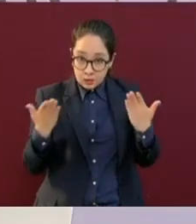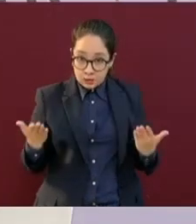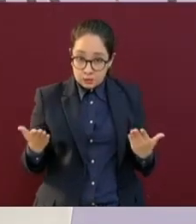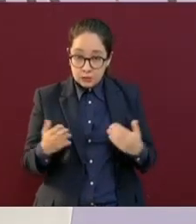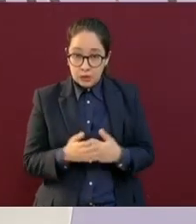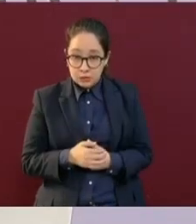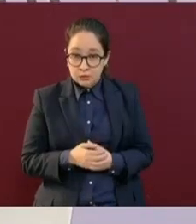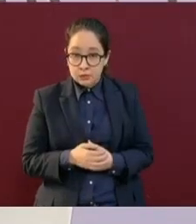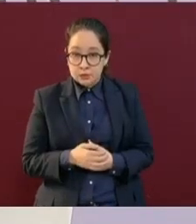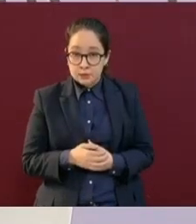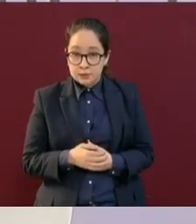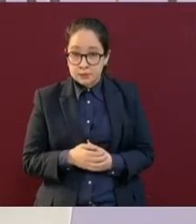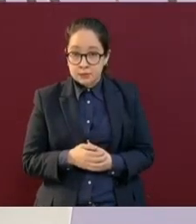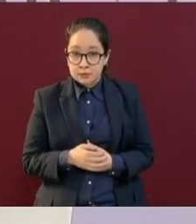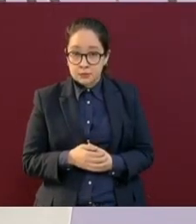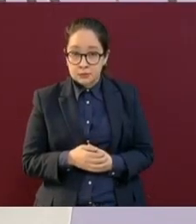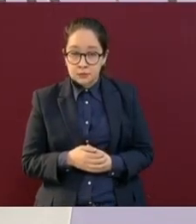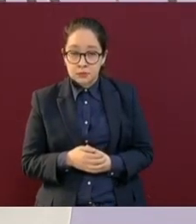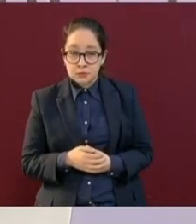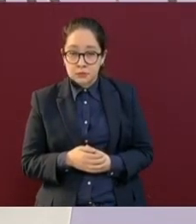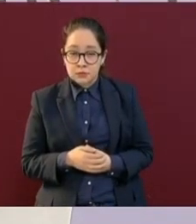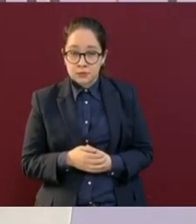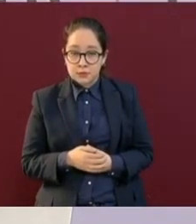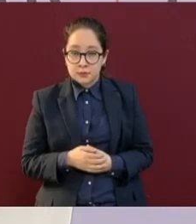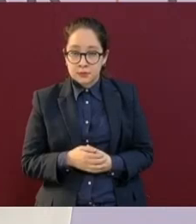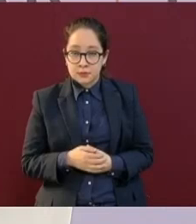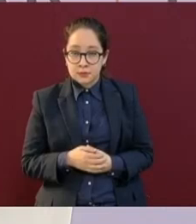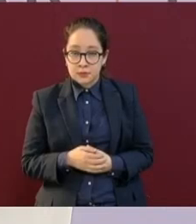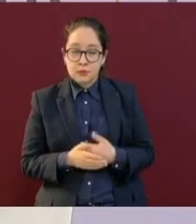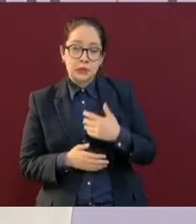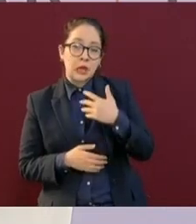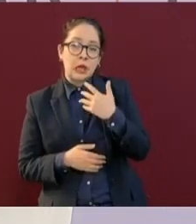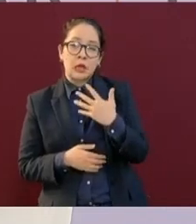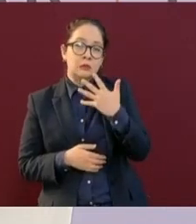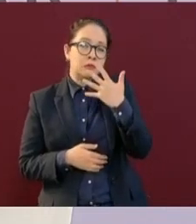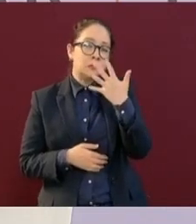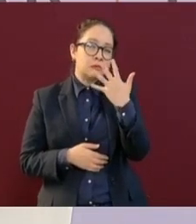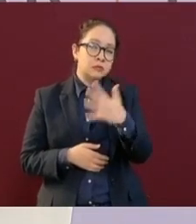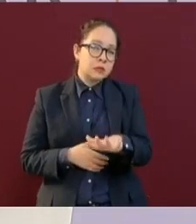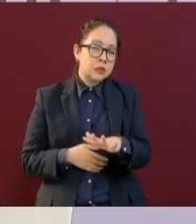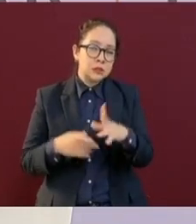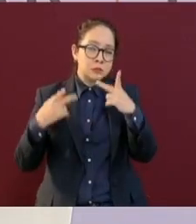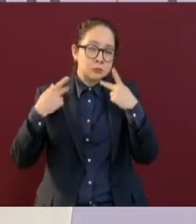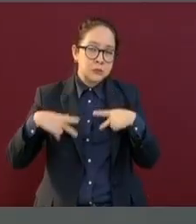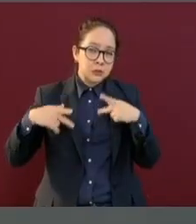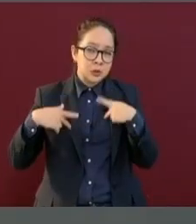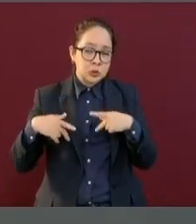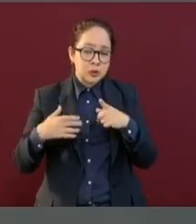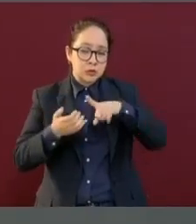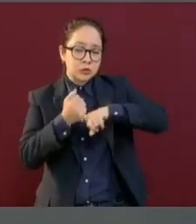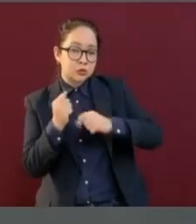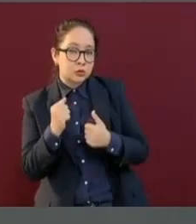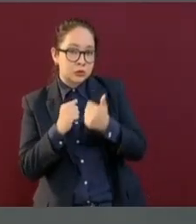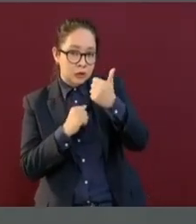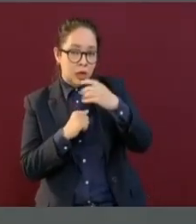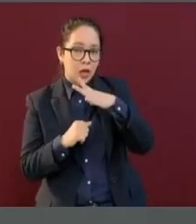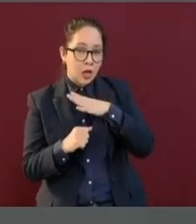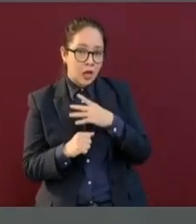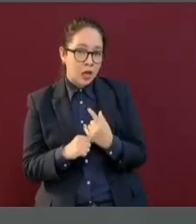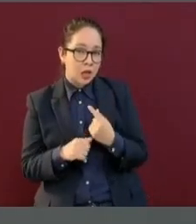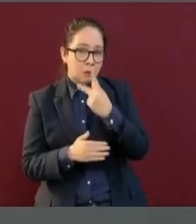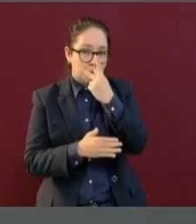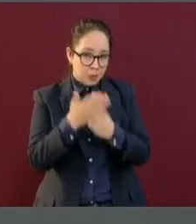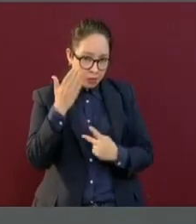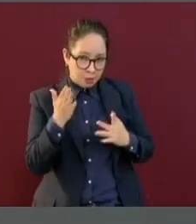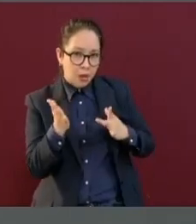México, 6 están recibiendo cuando menos un programa de